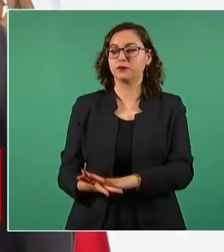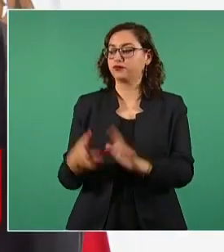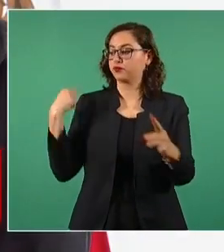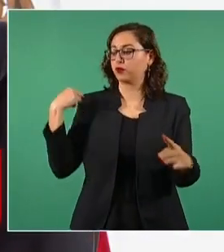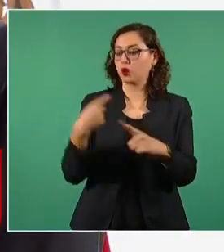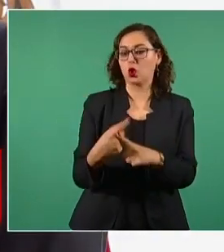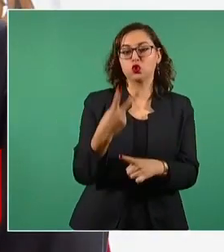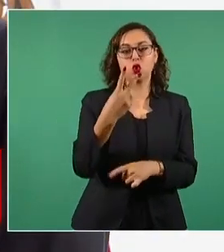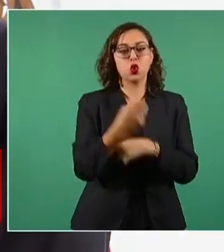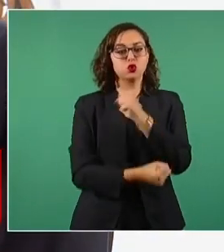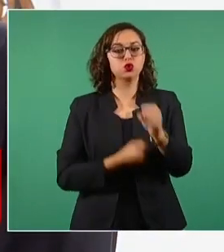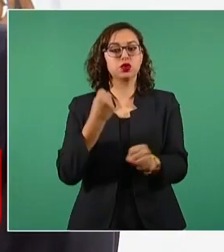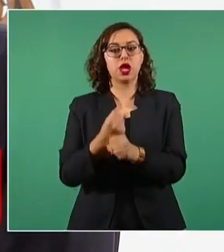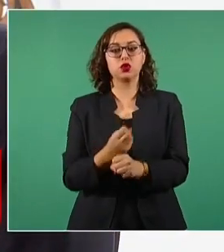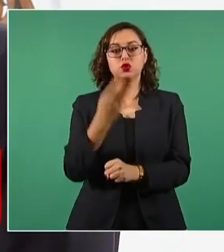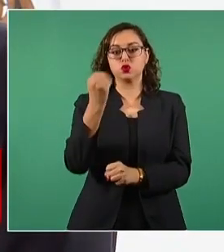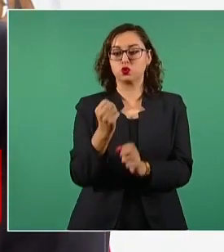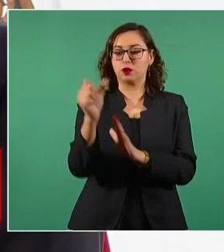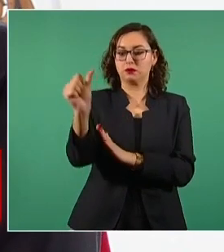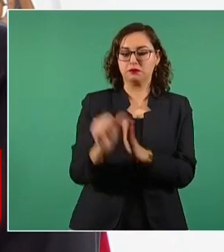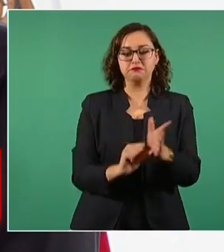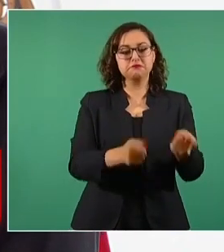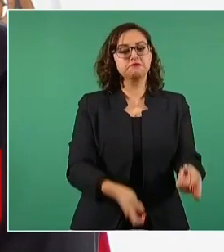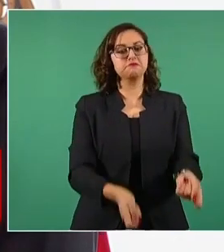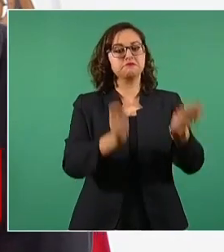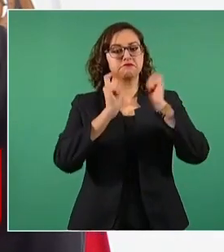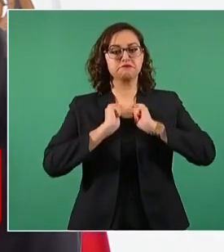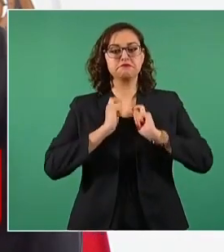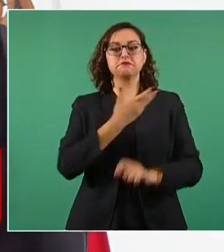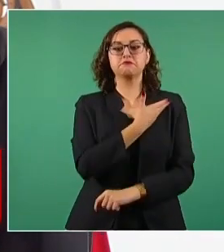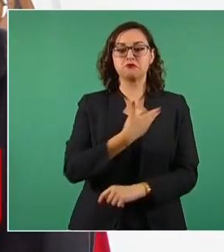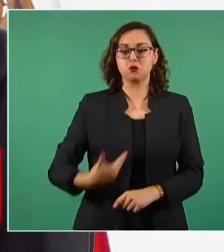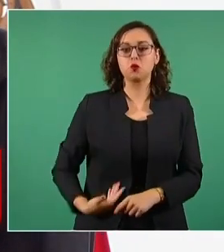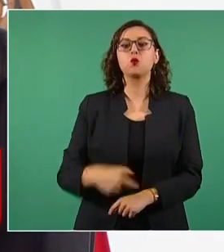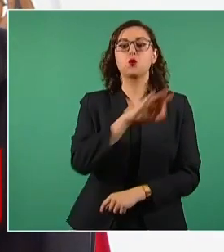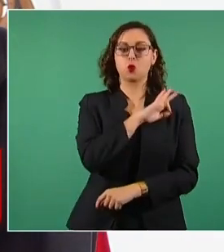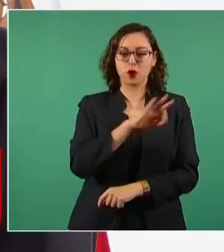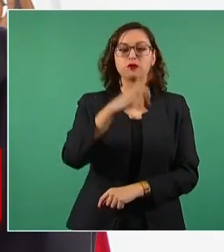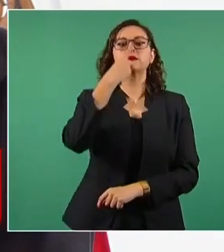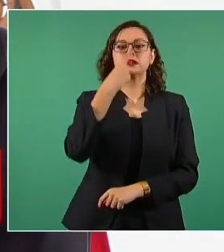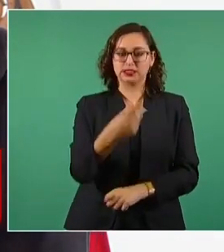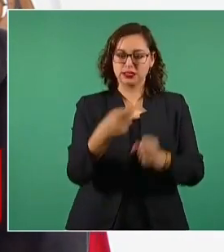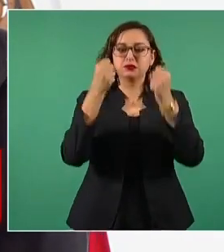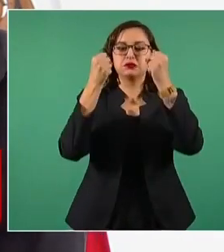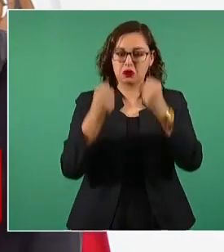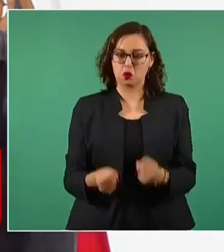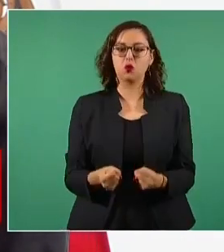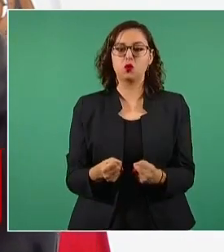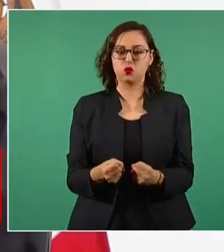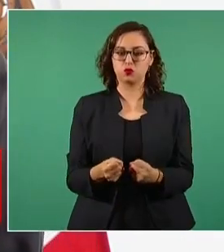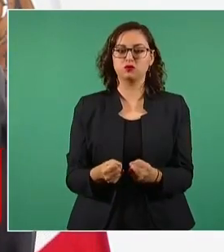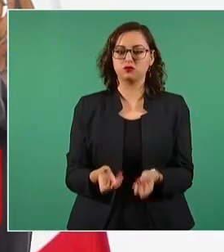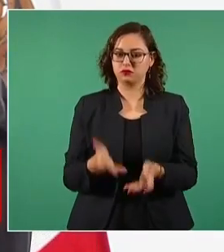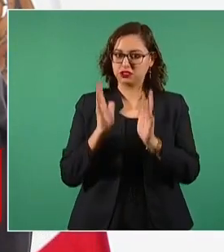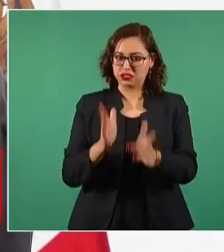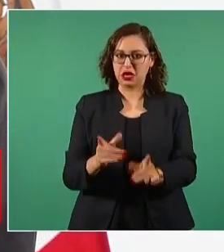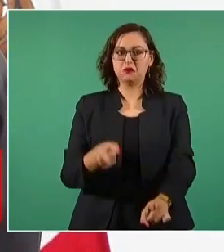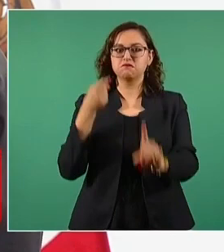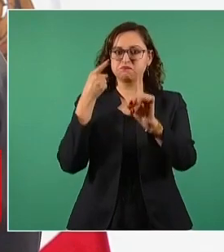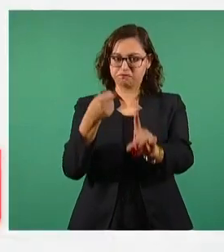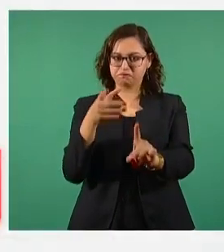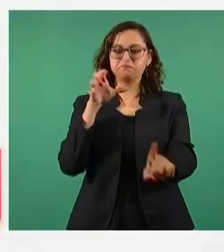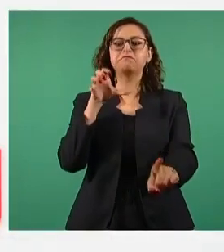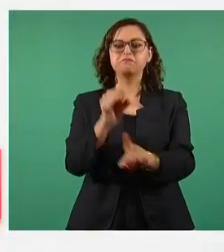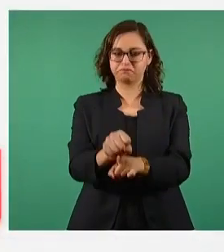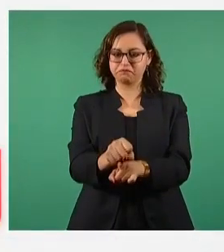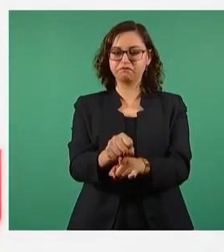años, nueve meses de ocupar la presidencia, puedo afirmar que ya logramos este objetivo, repito,